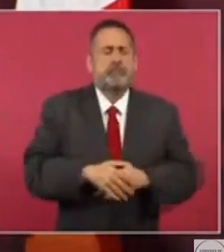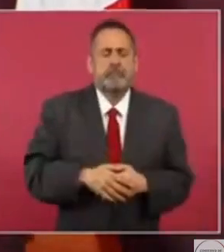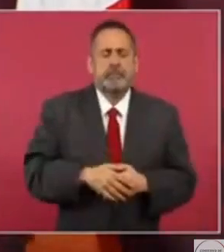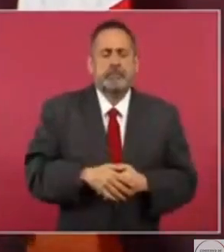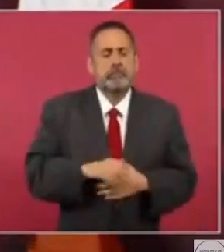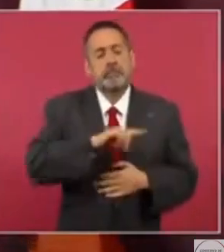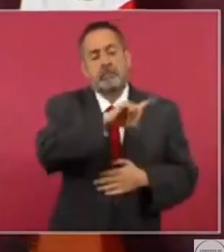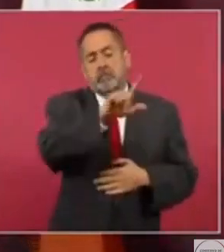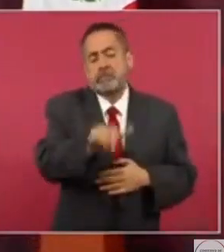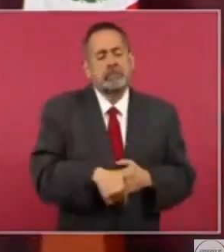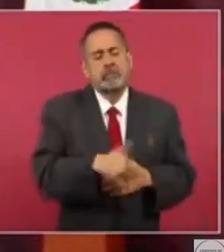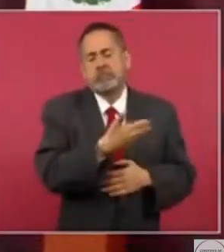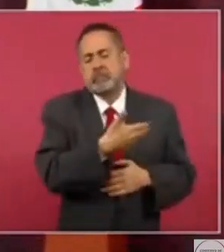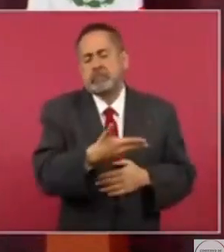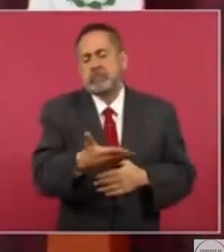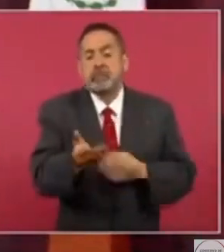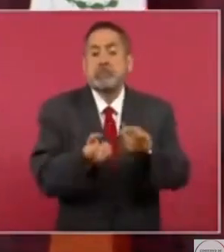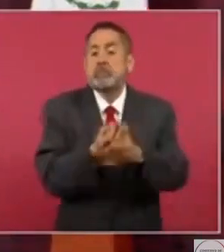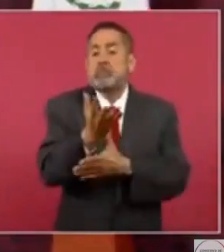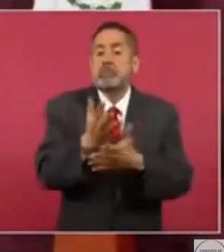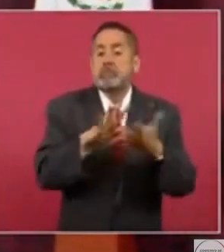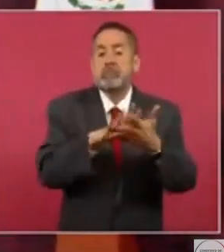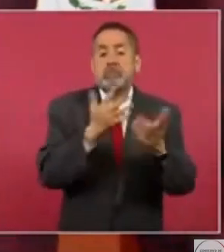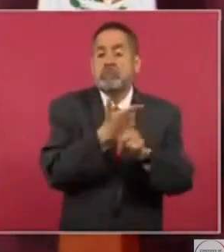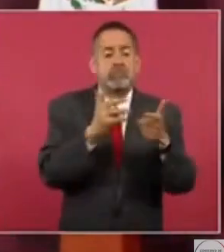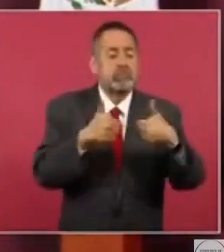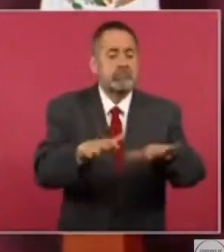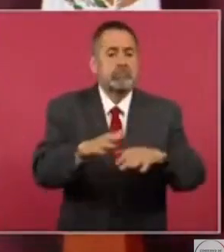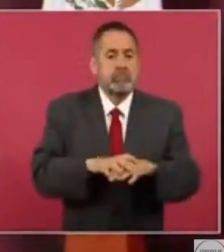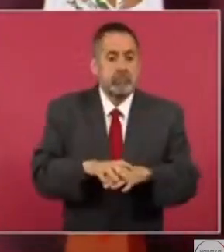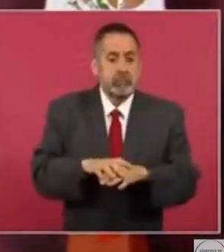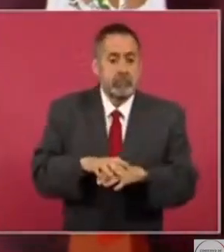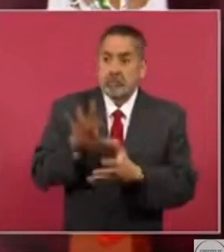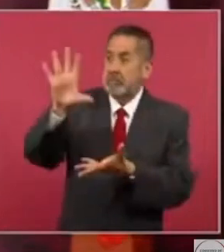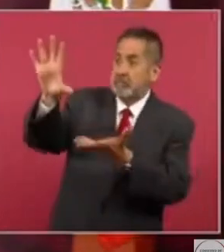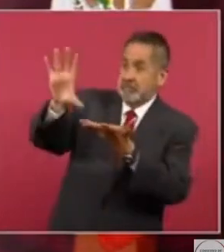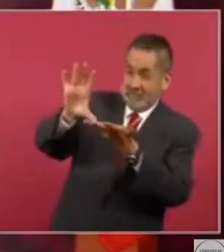sale de la cárcel y le devuelven todo.